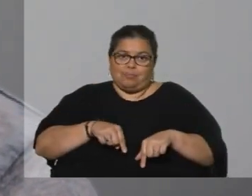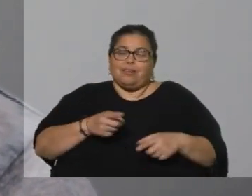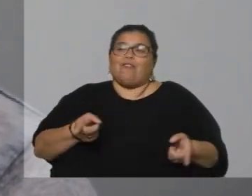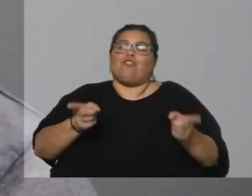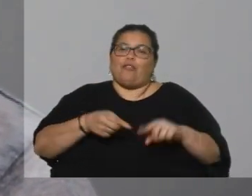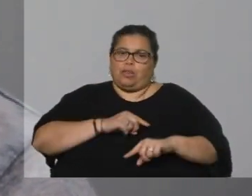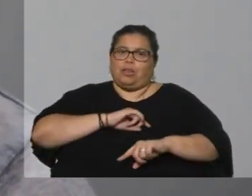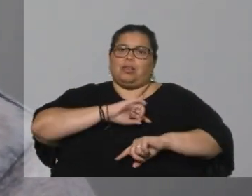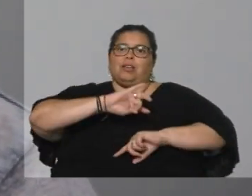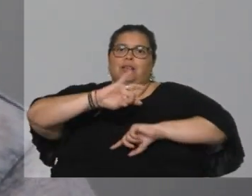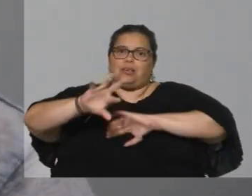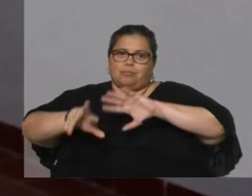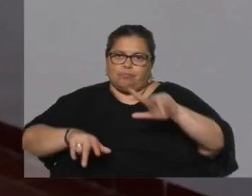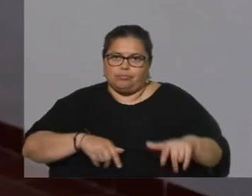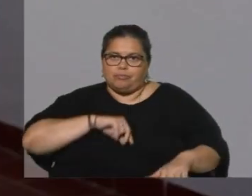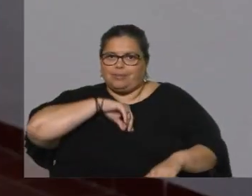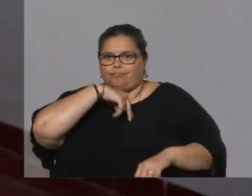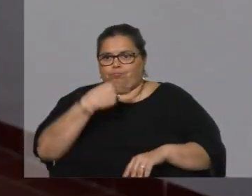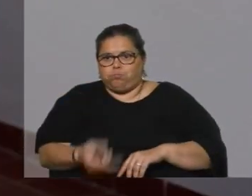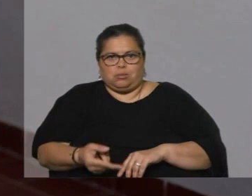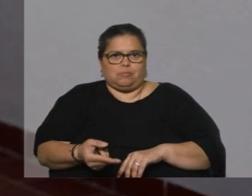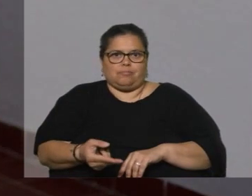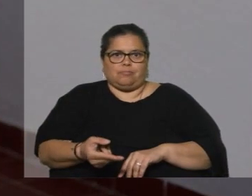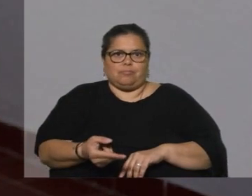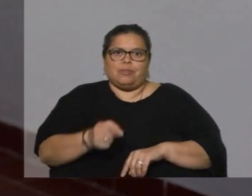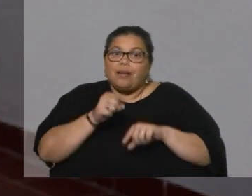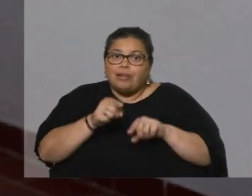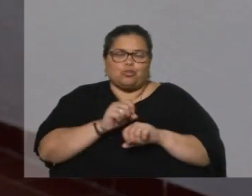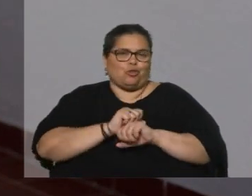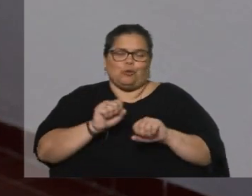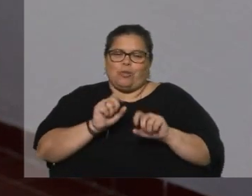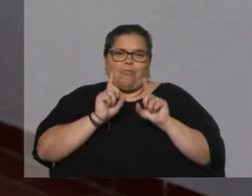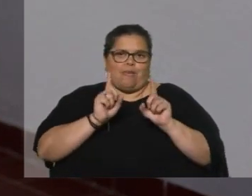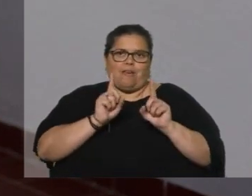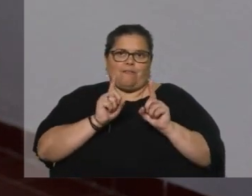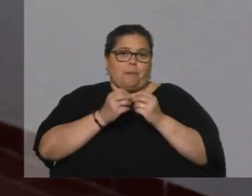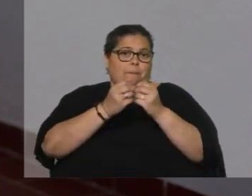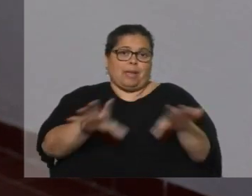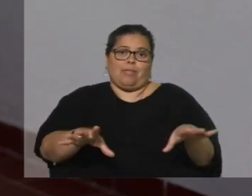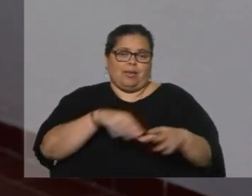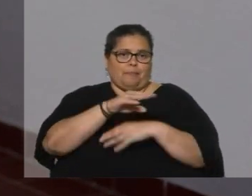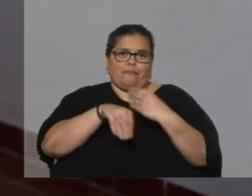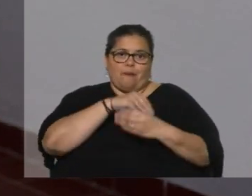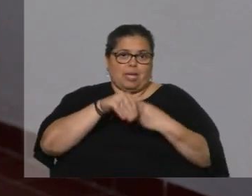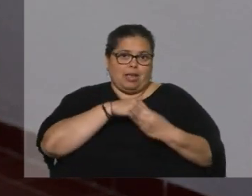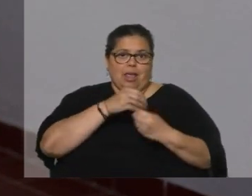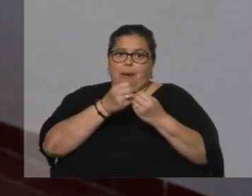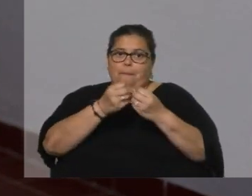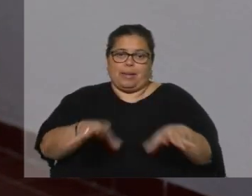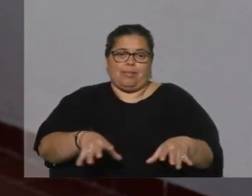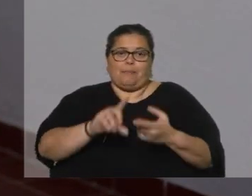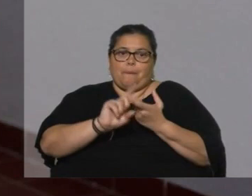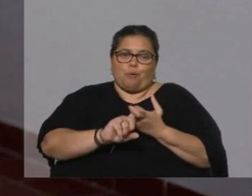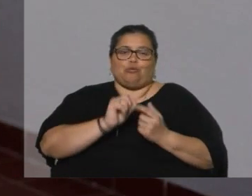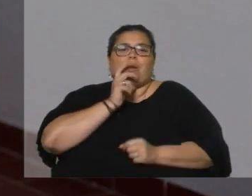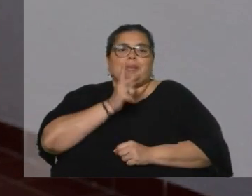Estropecé y me quedé en el piso, que es lo que no se debe hacer. Bueno, perdí mi familia, perdí mis hijos, mi señora.